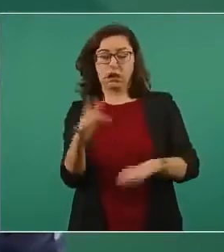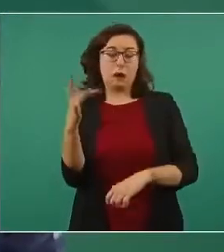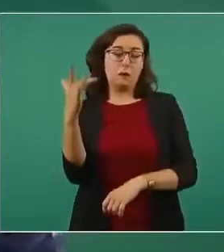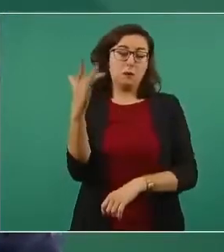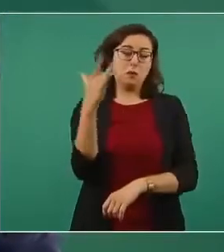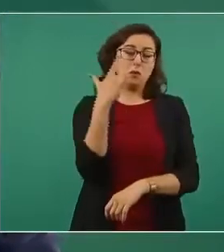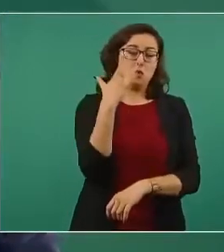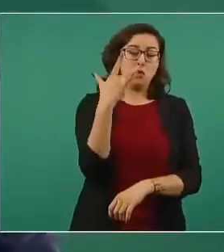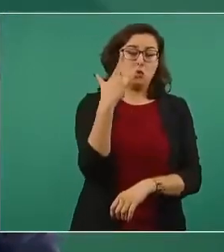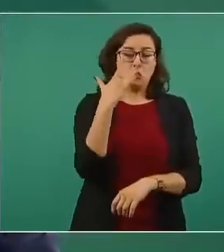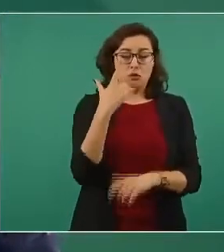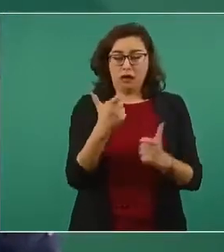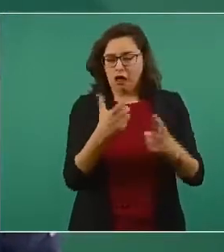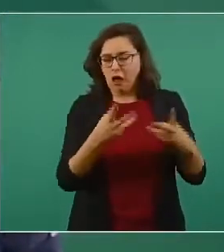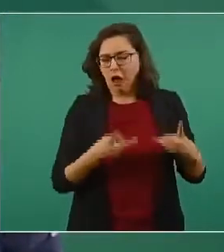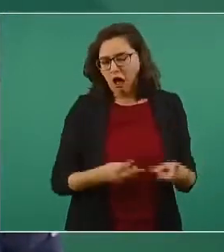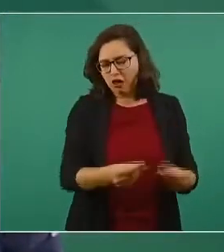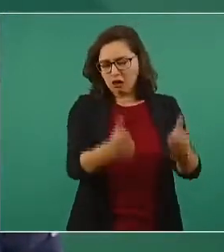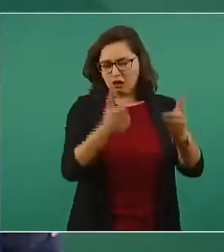barril sin fondo,